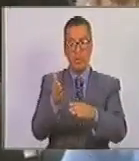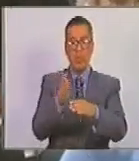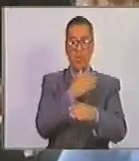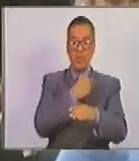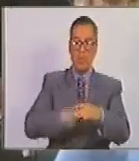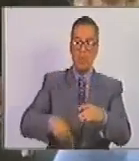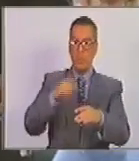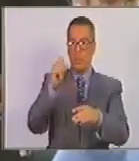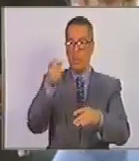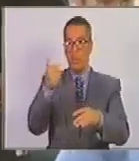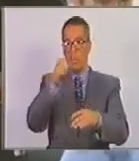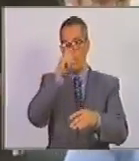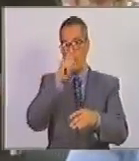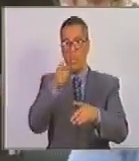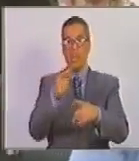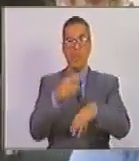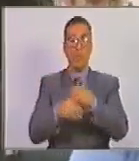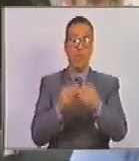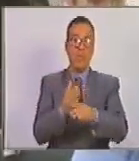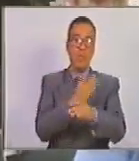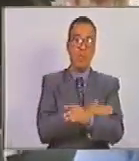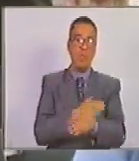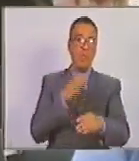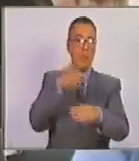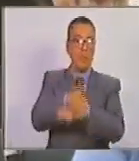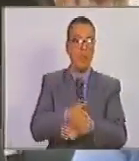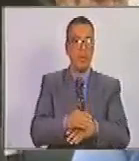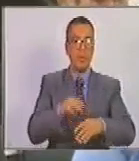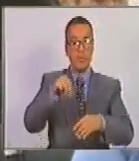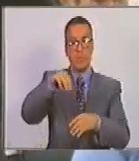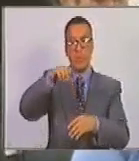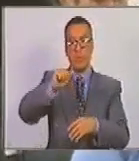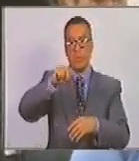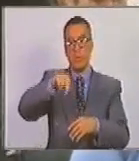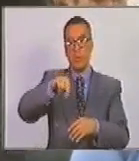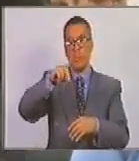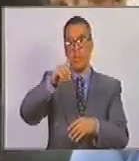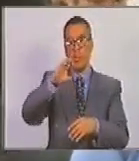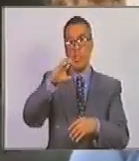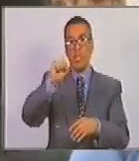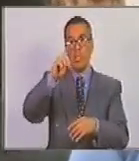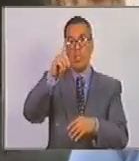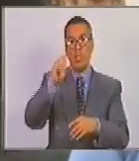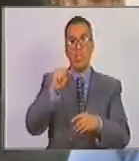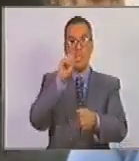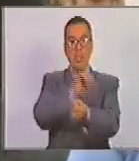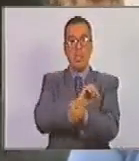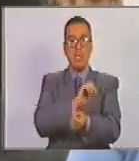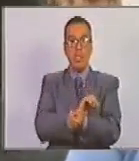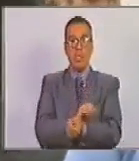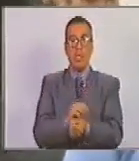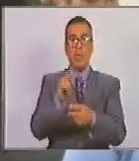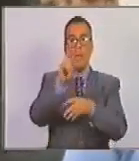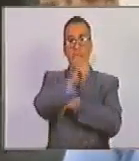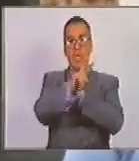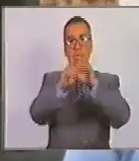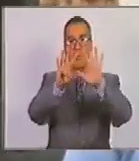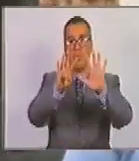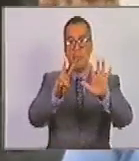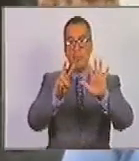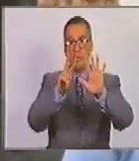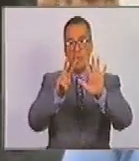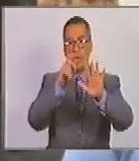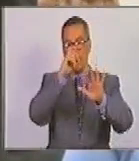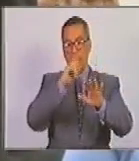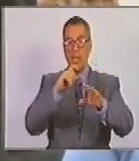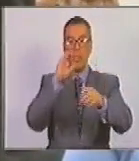luego del acontecimiento del cuartel Moncada. Mandela dura preso 27 años y es